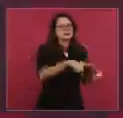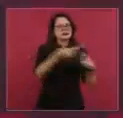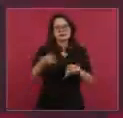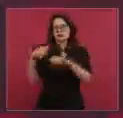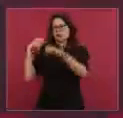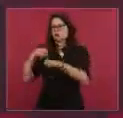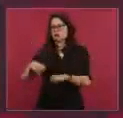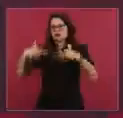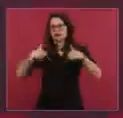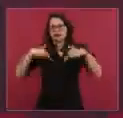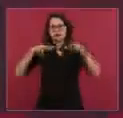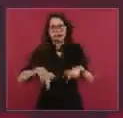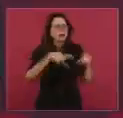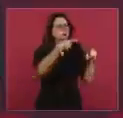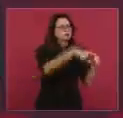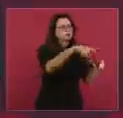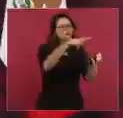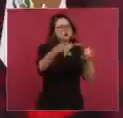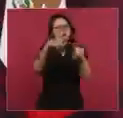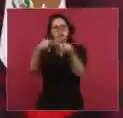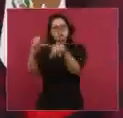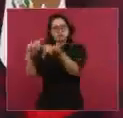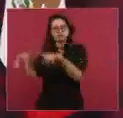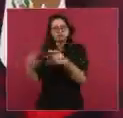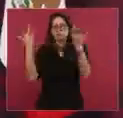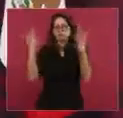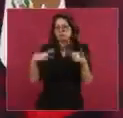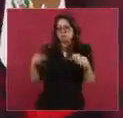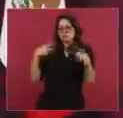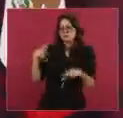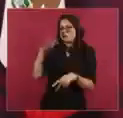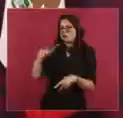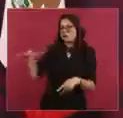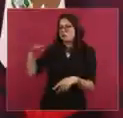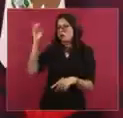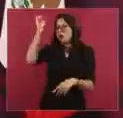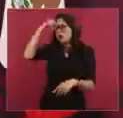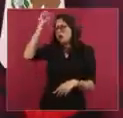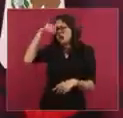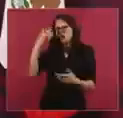de los países del mundo, no de todos.